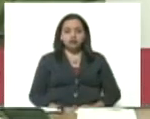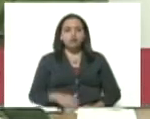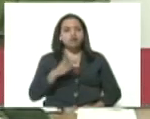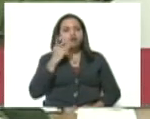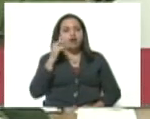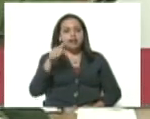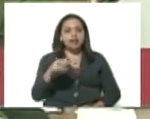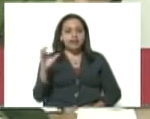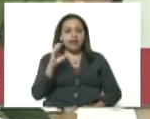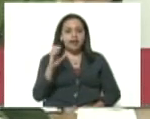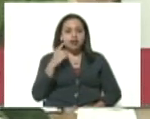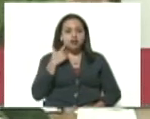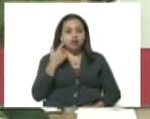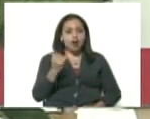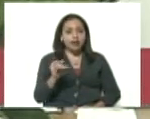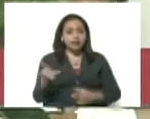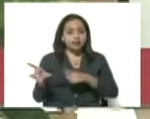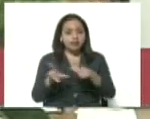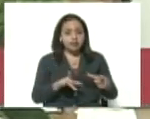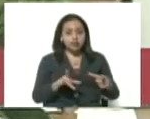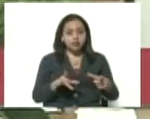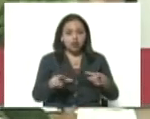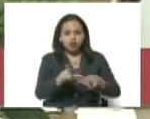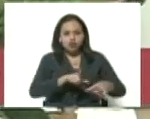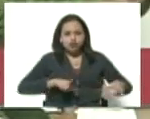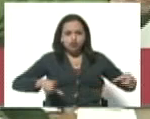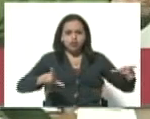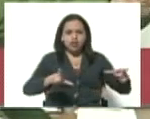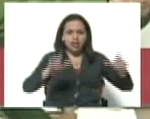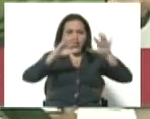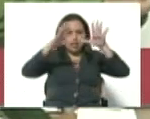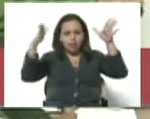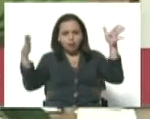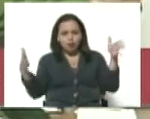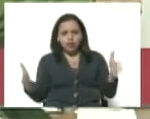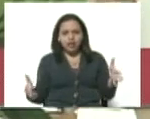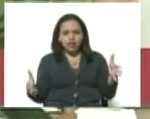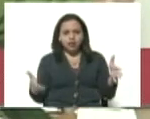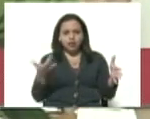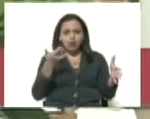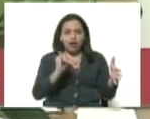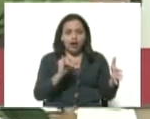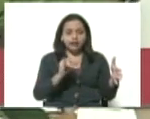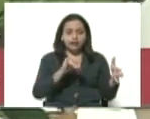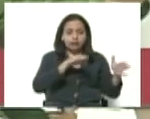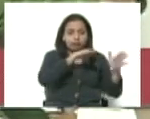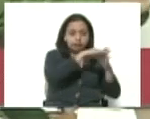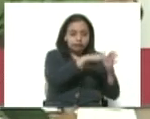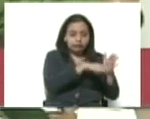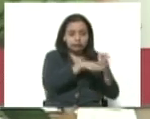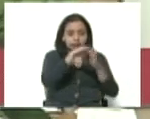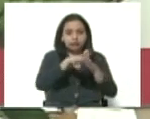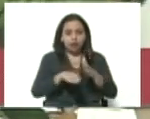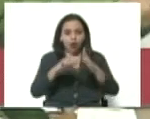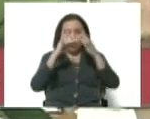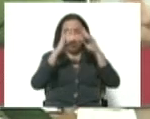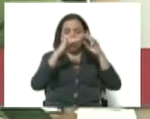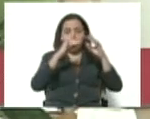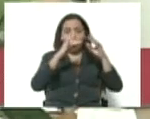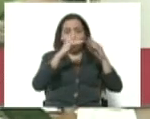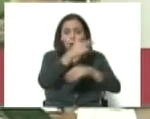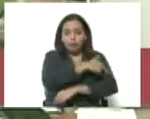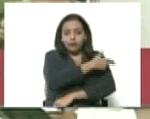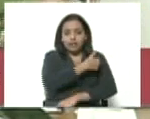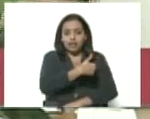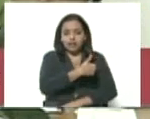ejemplo, aquí en Caracas yo me han dado a preparar el estacionamiento del poliedro de Caracas para instalar ahí unos hospitales militares, ya está en fase de